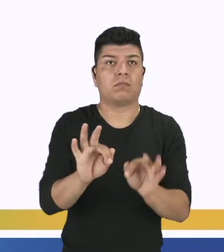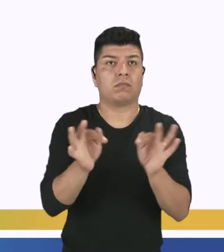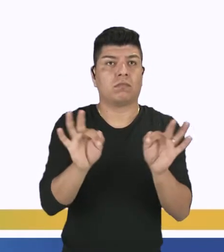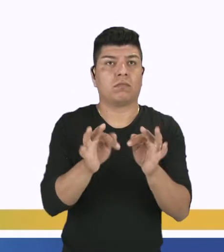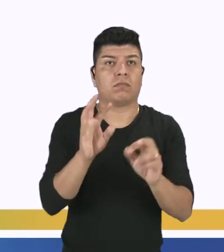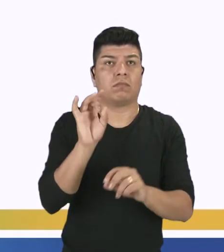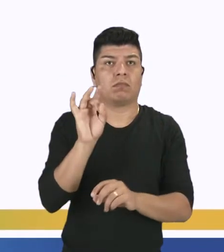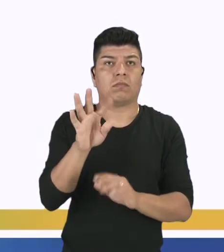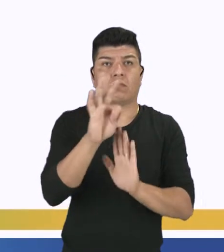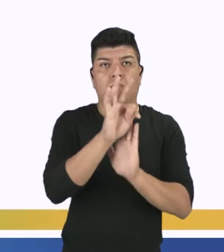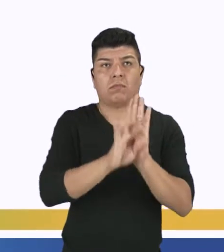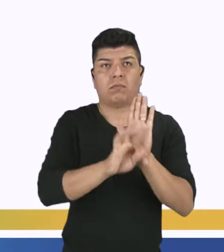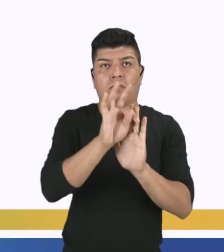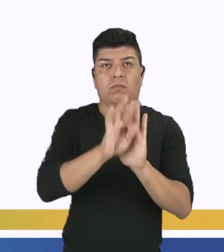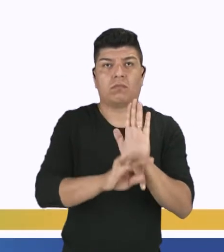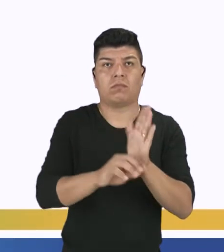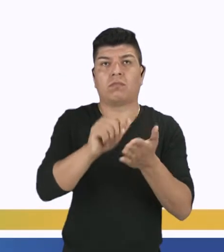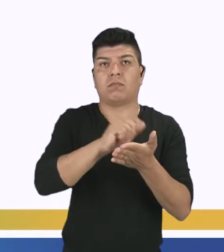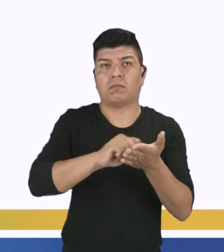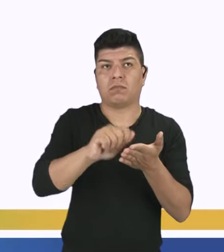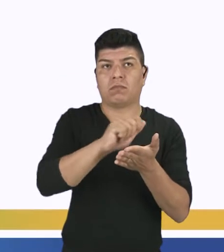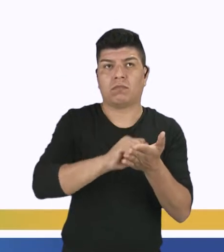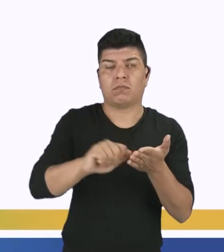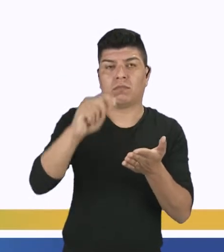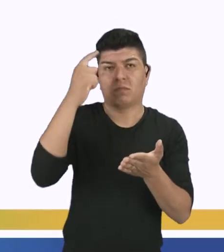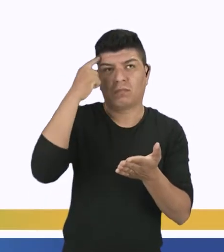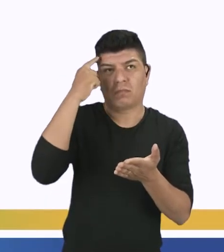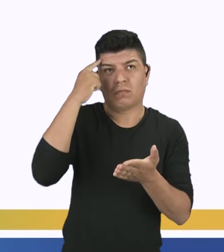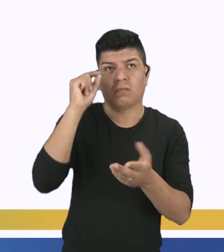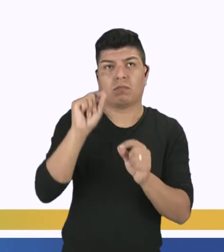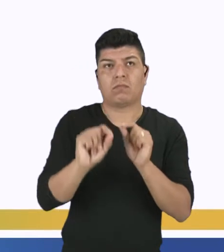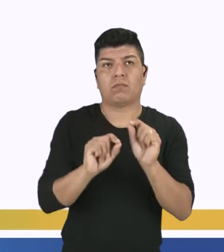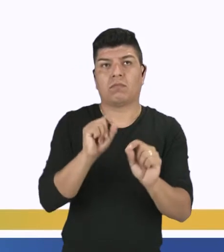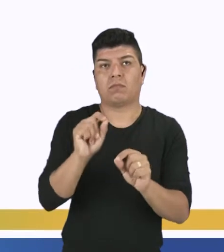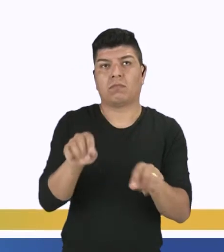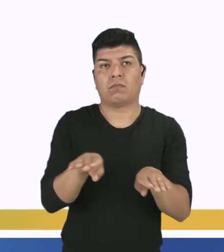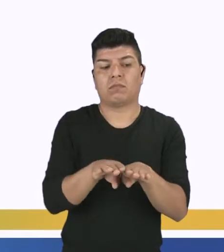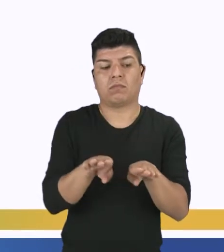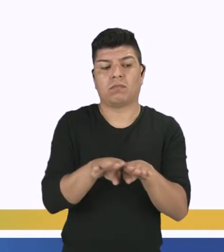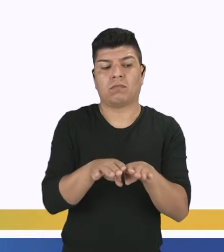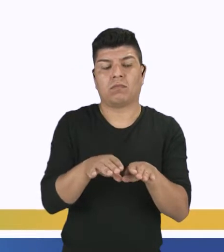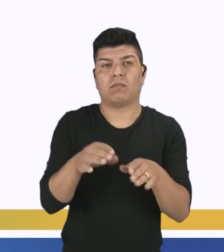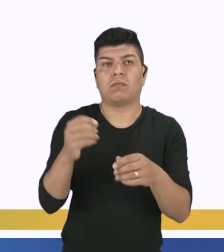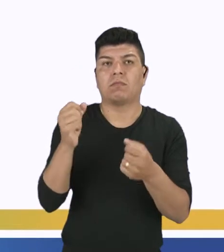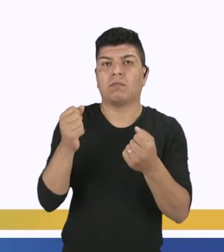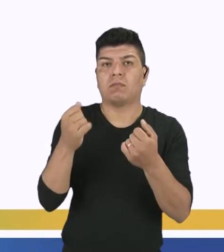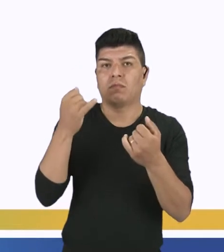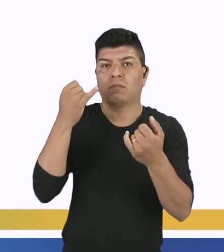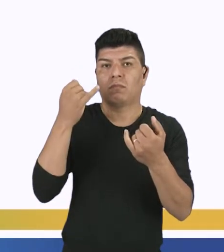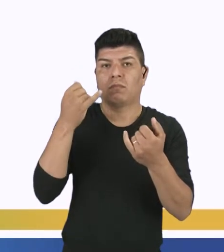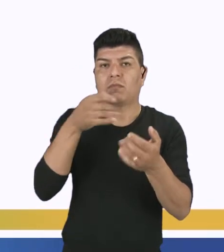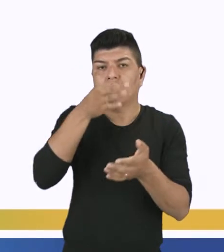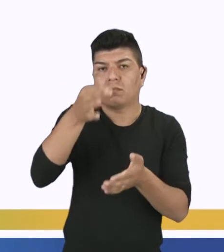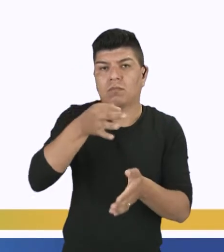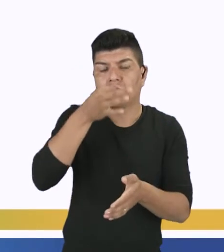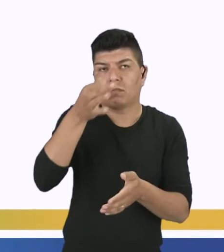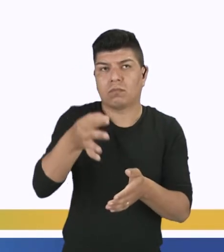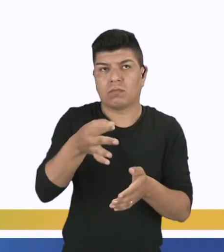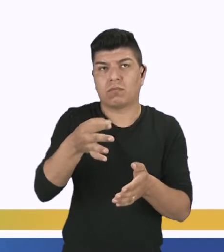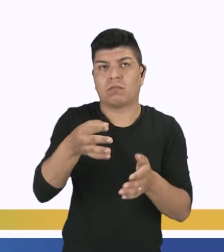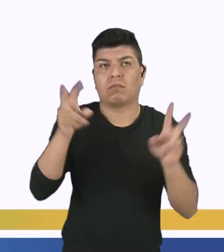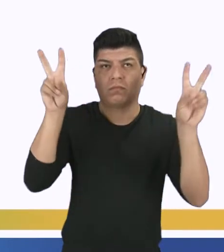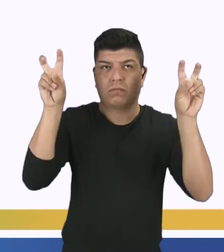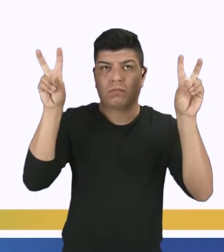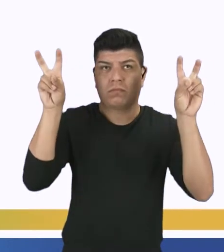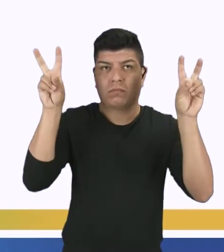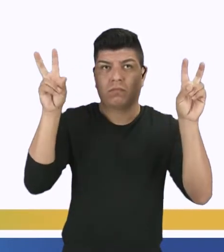es un texto donde el escritor reflexiona y da sus opiniones en un determinado tema. El artículo